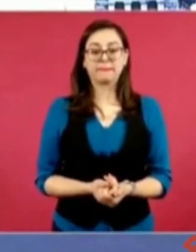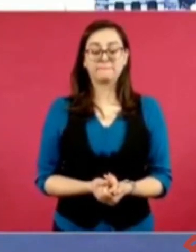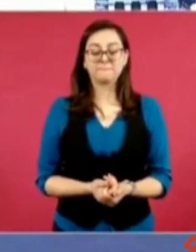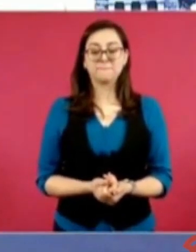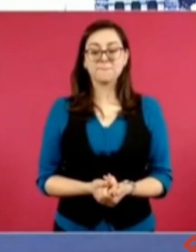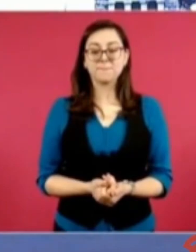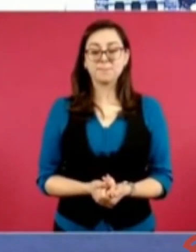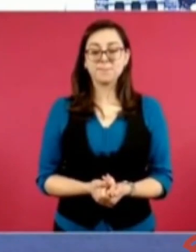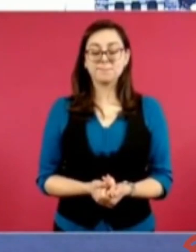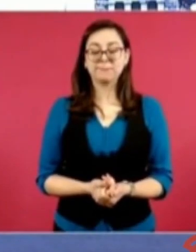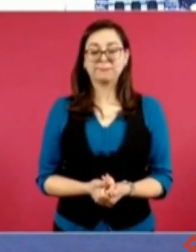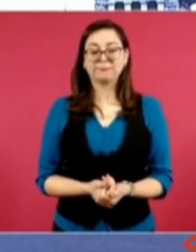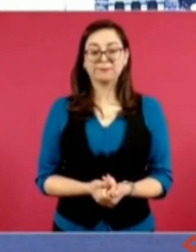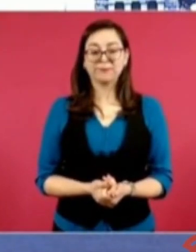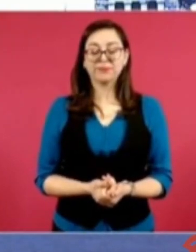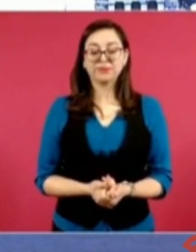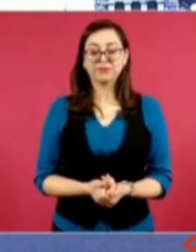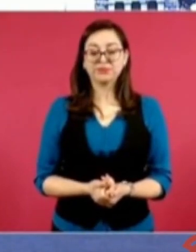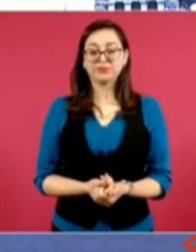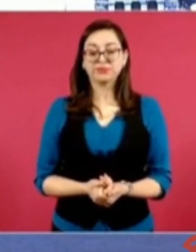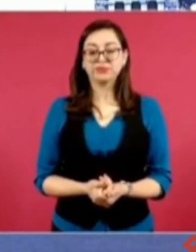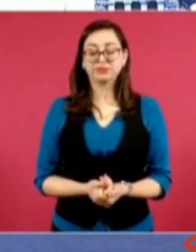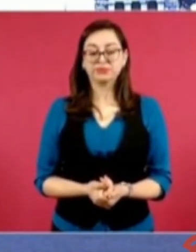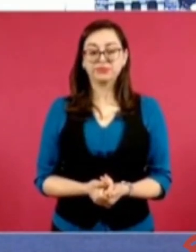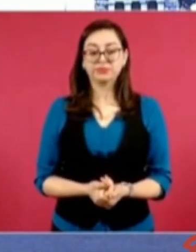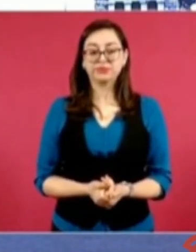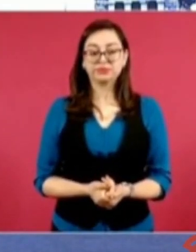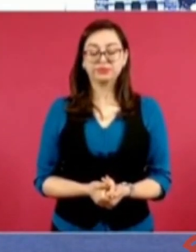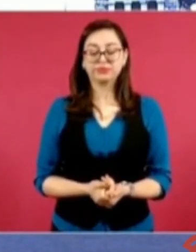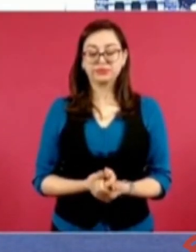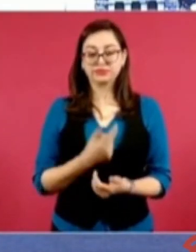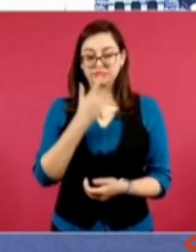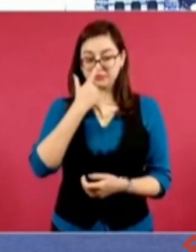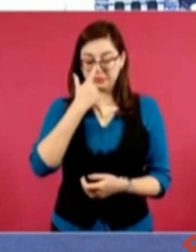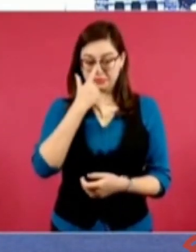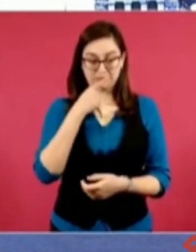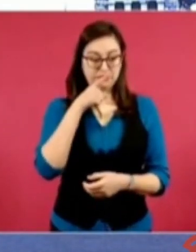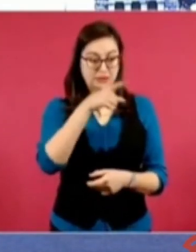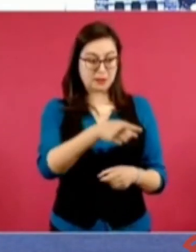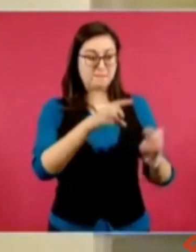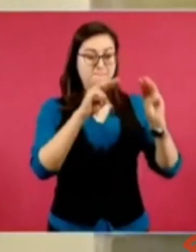ni la mafia del poder que ya le hemos enfrentado